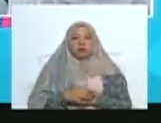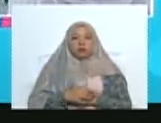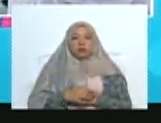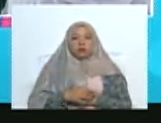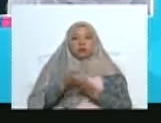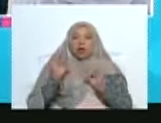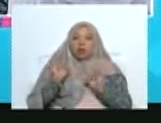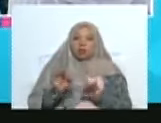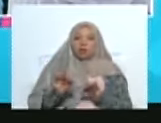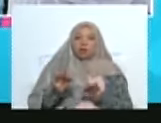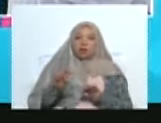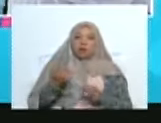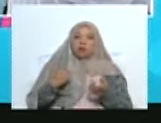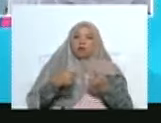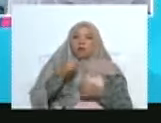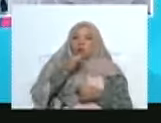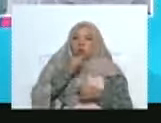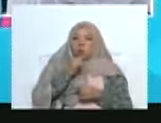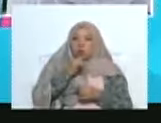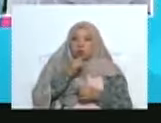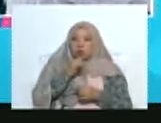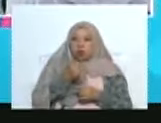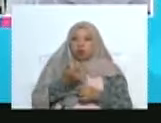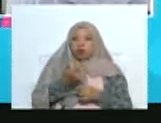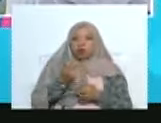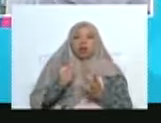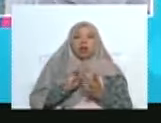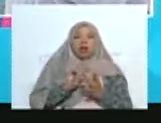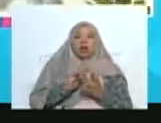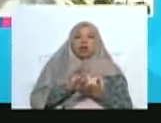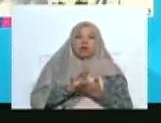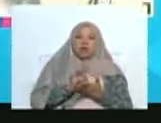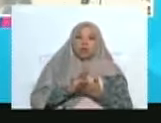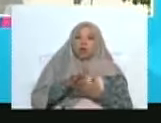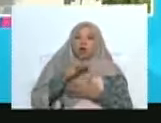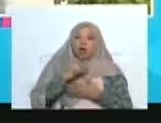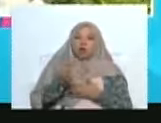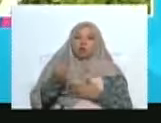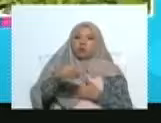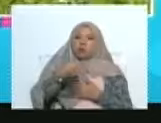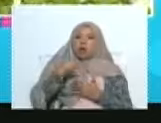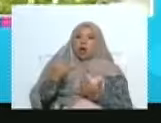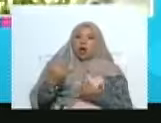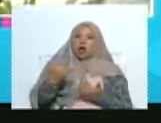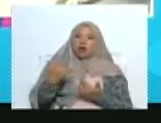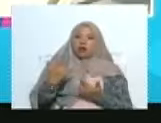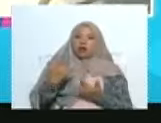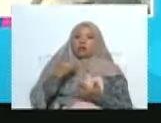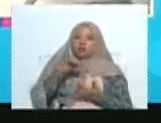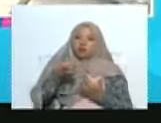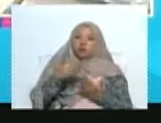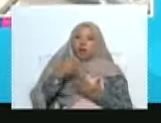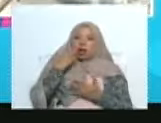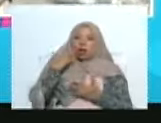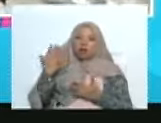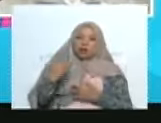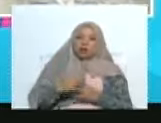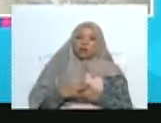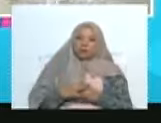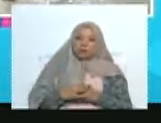de oferta, con estabilidad cambiaria, con disminución de la inflación.